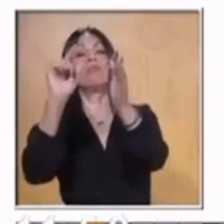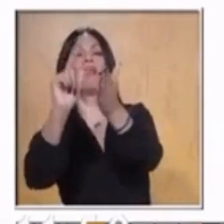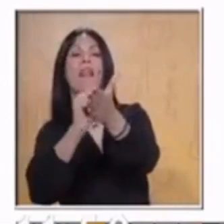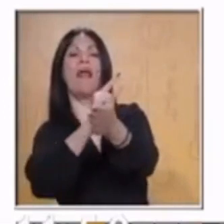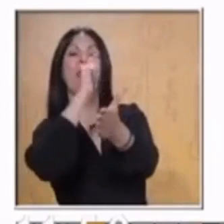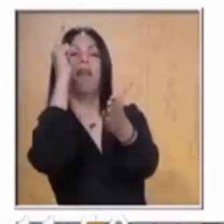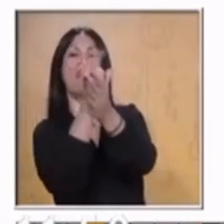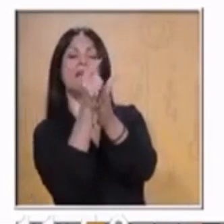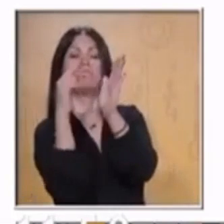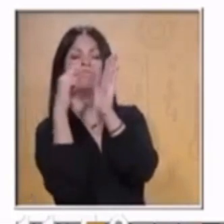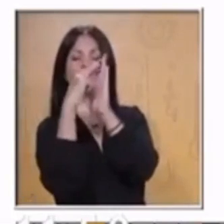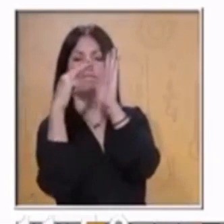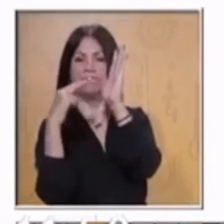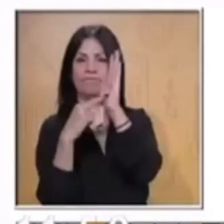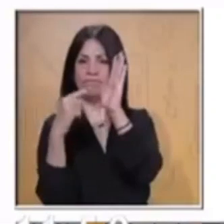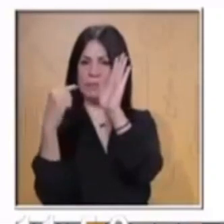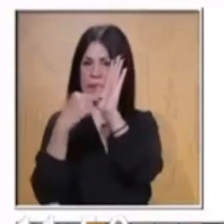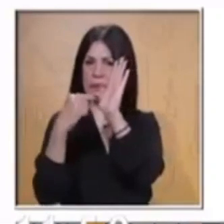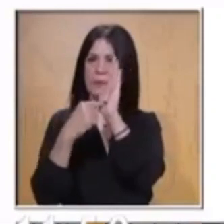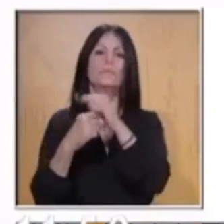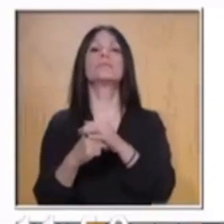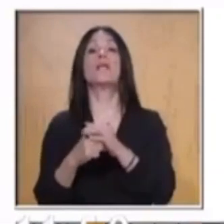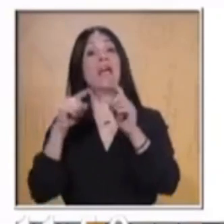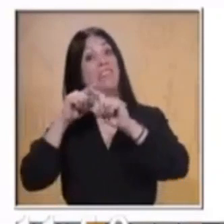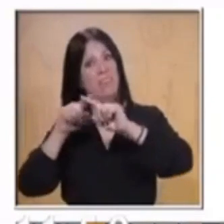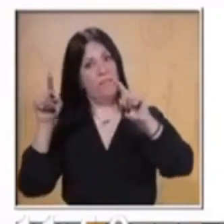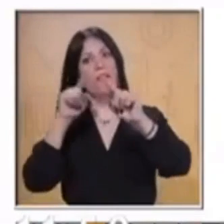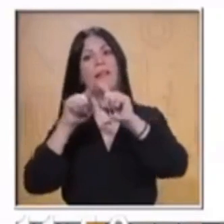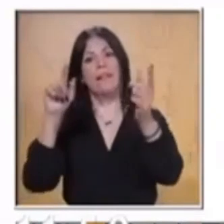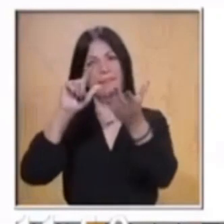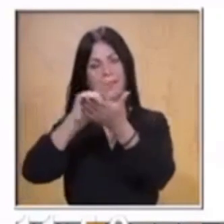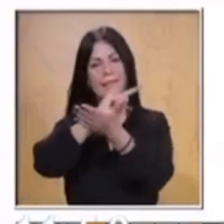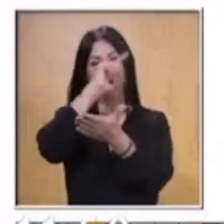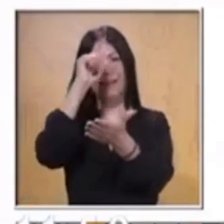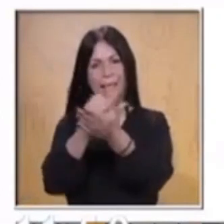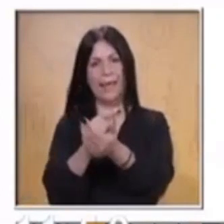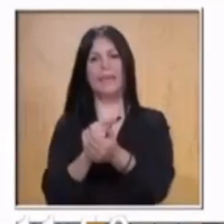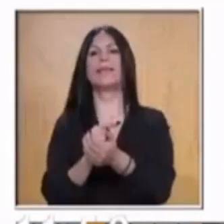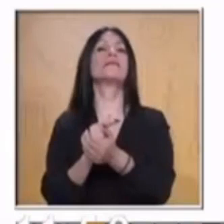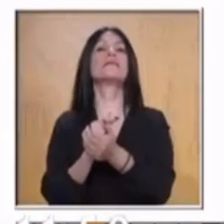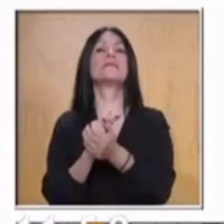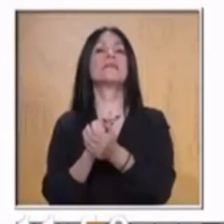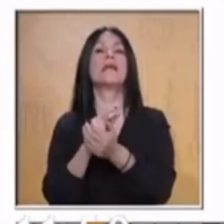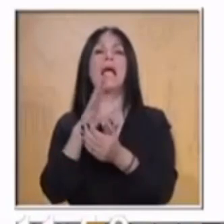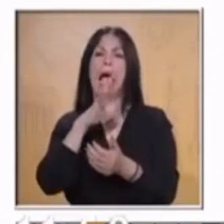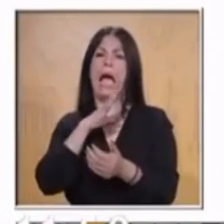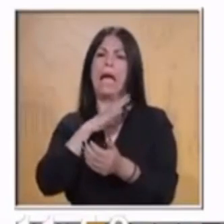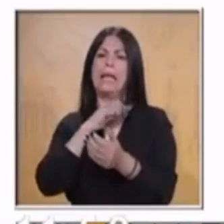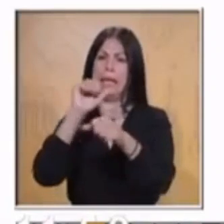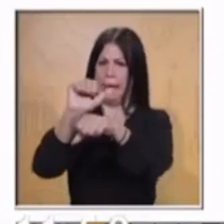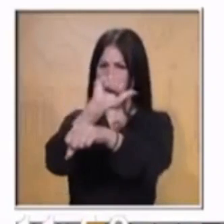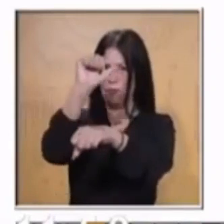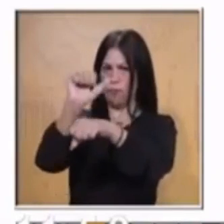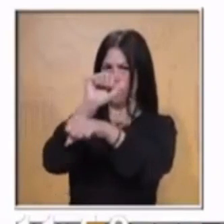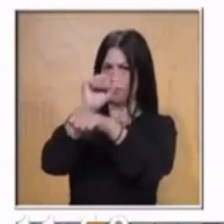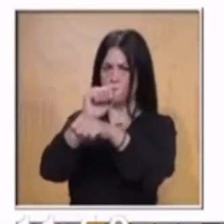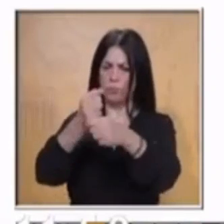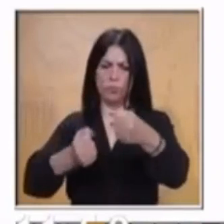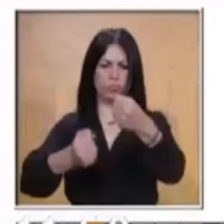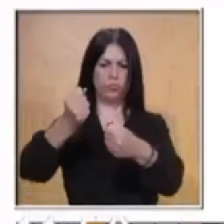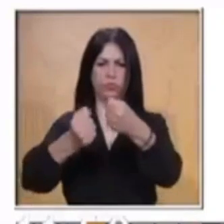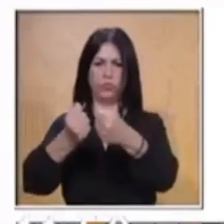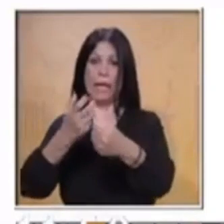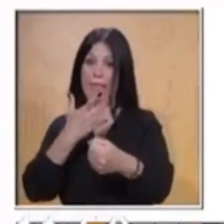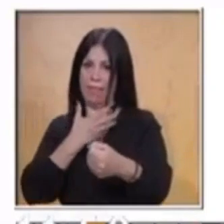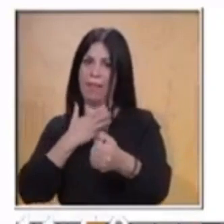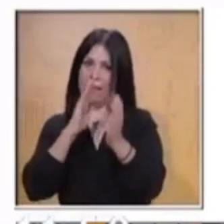Siguiente. Hay diversidad de leyes, como por ejemplo, el reglamento de tránsito, el reglamento que hacemos en